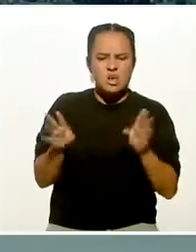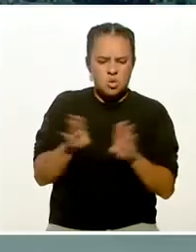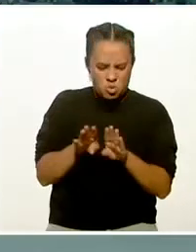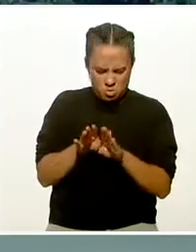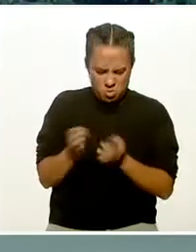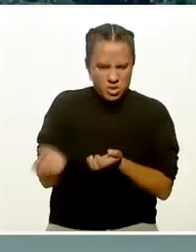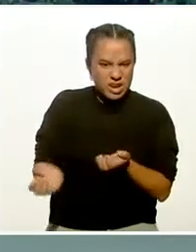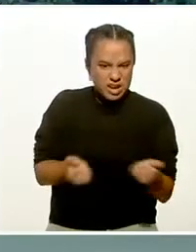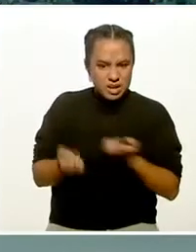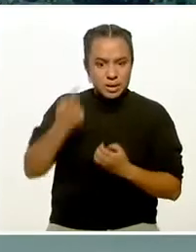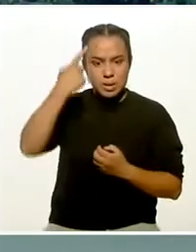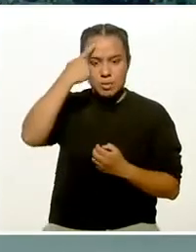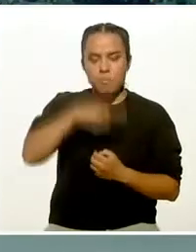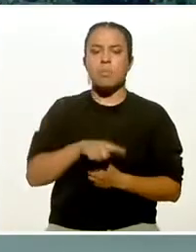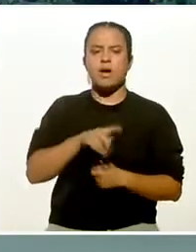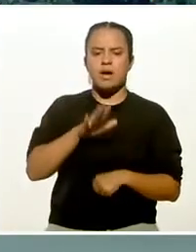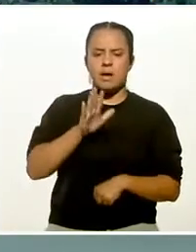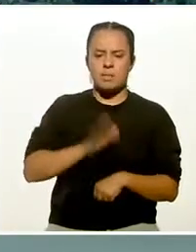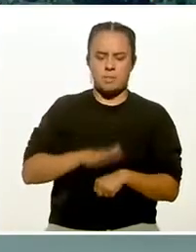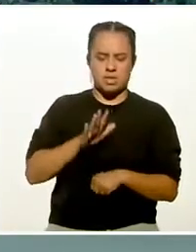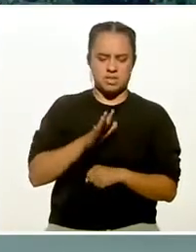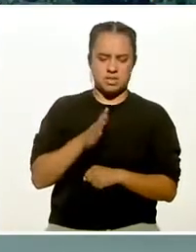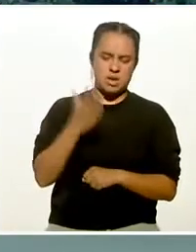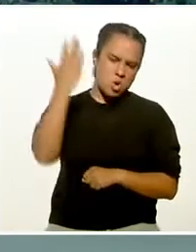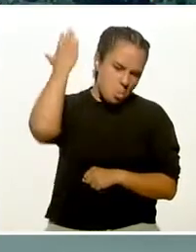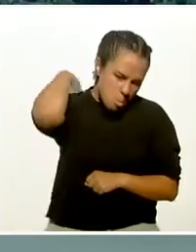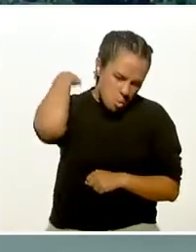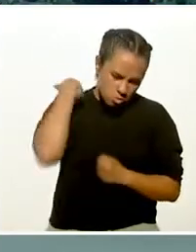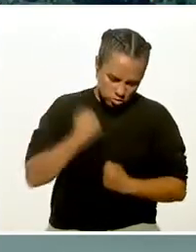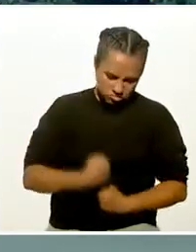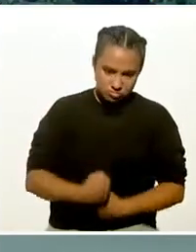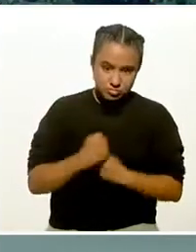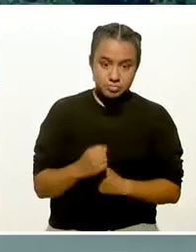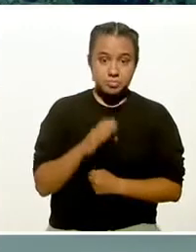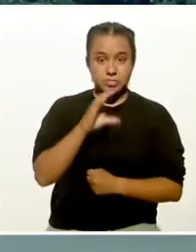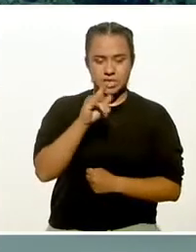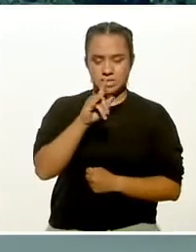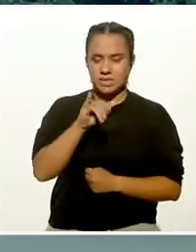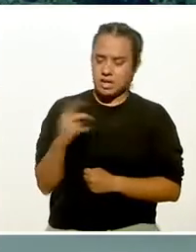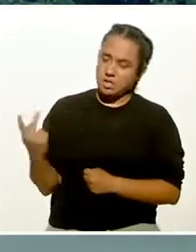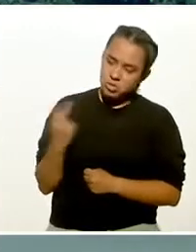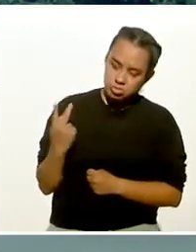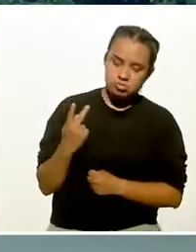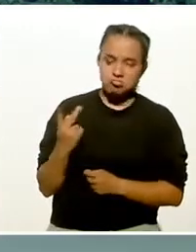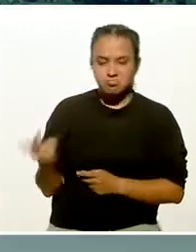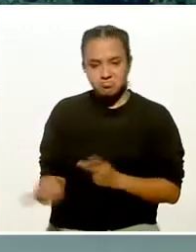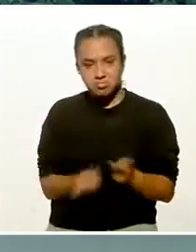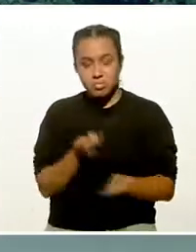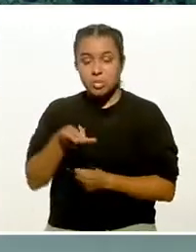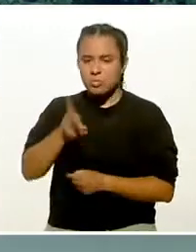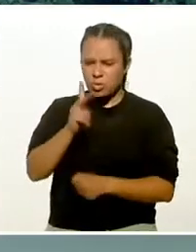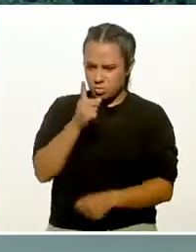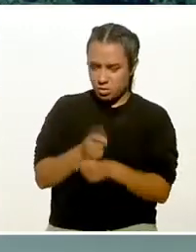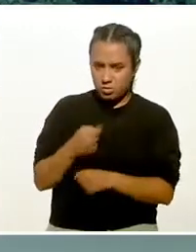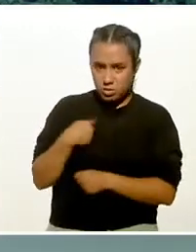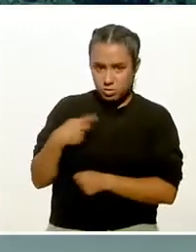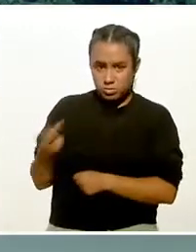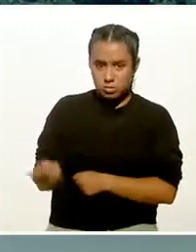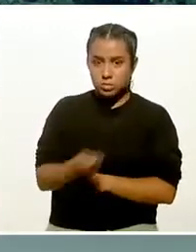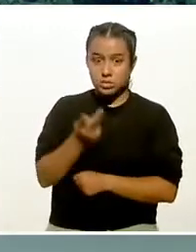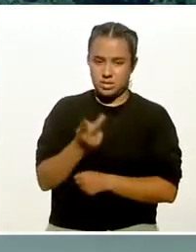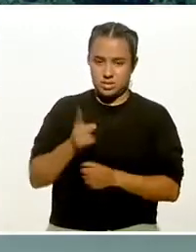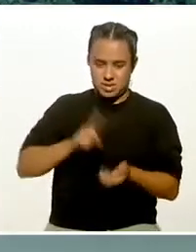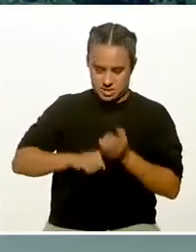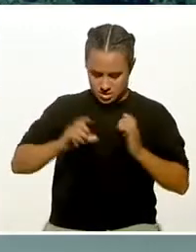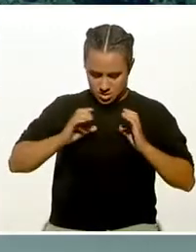fortalecer la función cardiopulmonar. Tenemos, Citlal y yo, varias preguntas, pero yo voy a partir hablando de que nuestro sistema